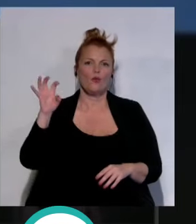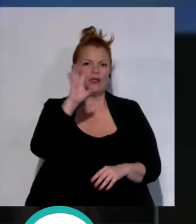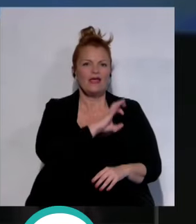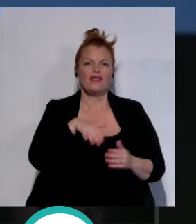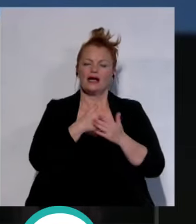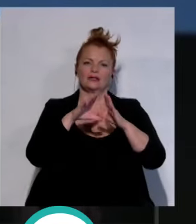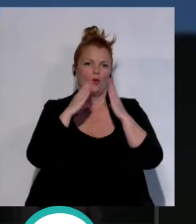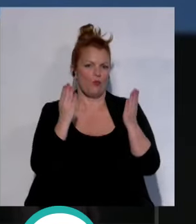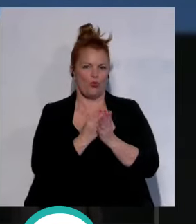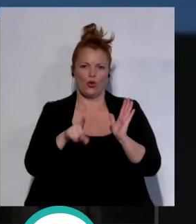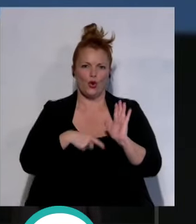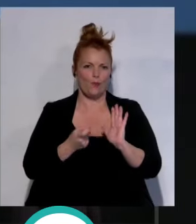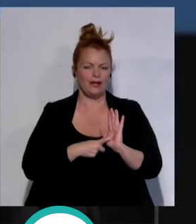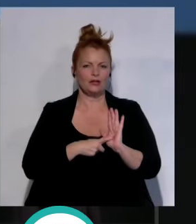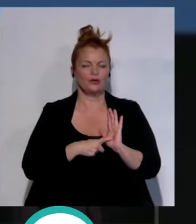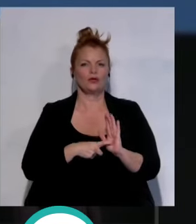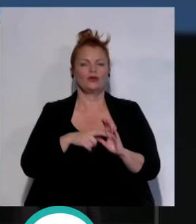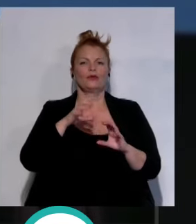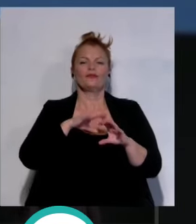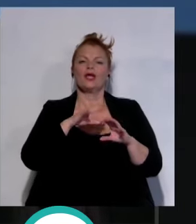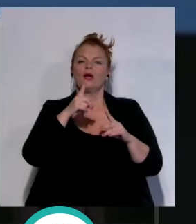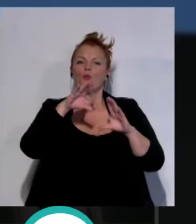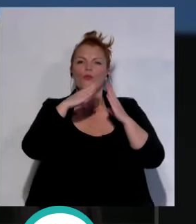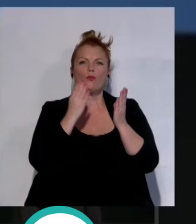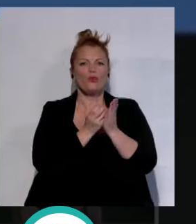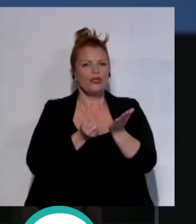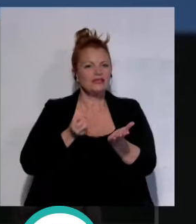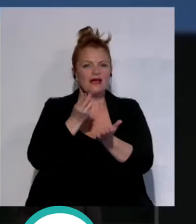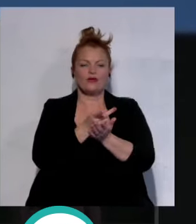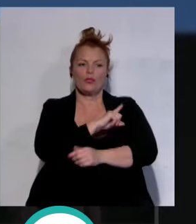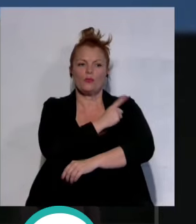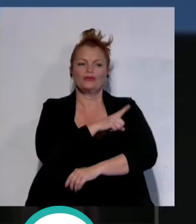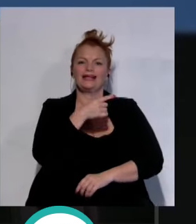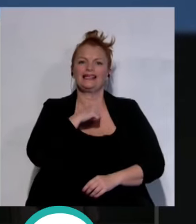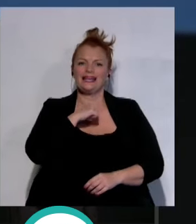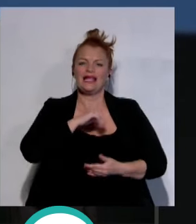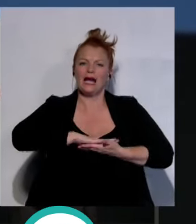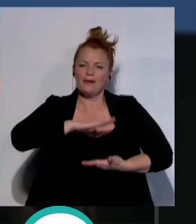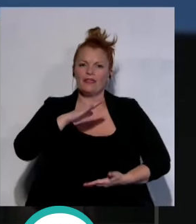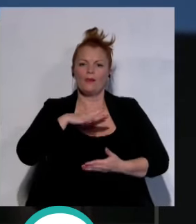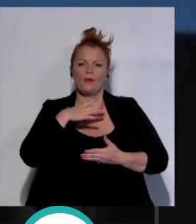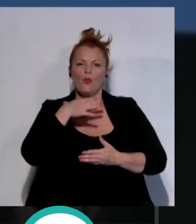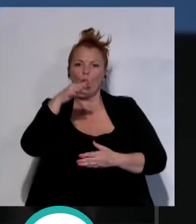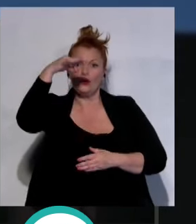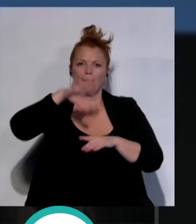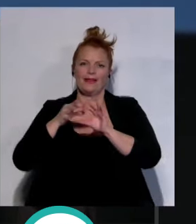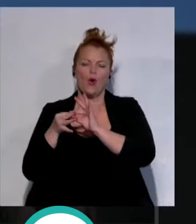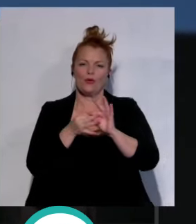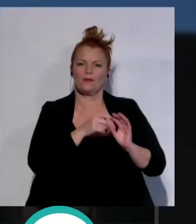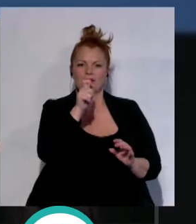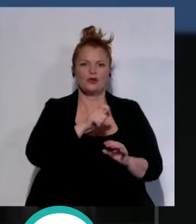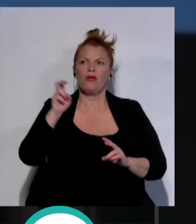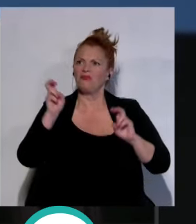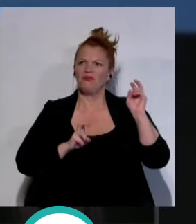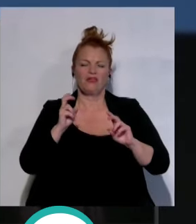entero en un mundo lleno de divisiones y desafíos el deporte tiene la capacidad única de unir a las personas no importa de